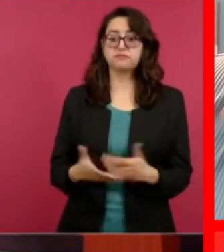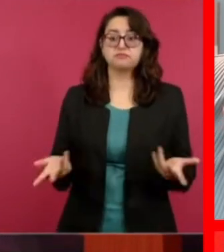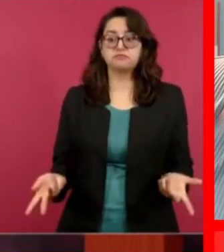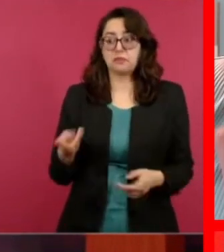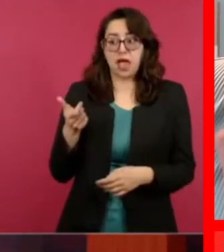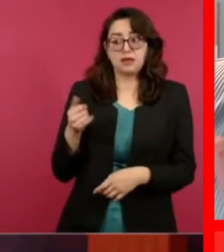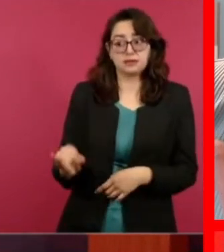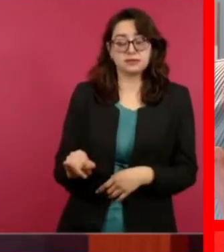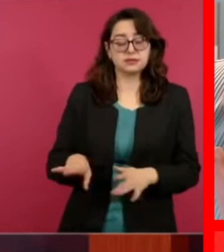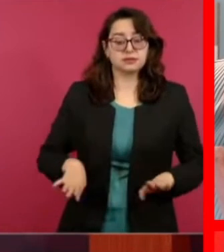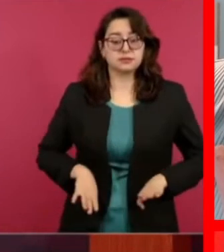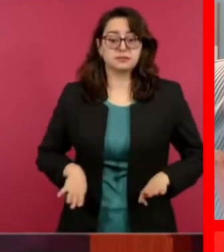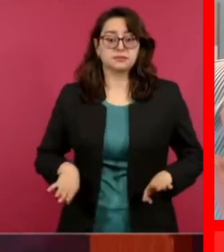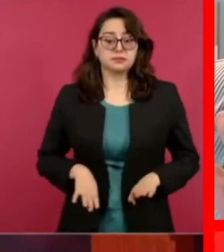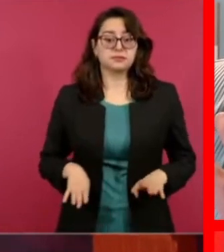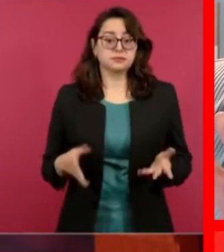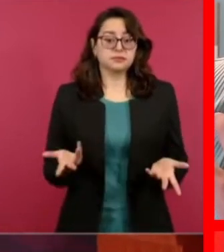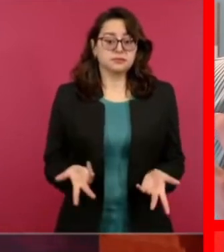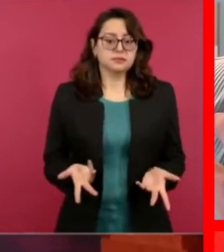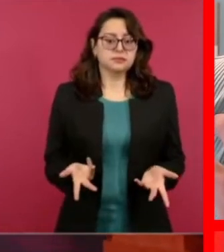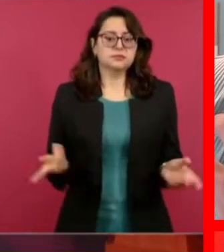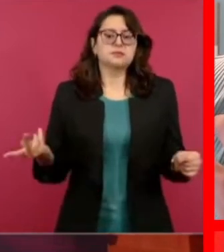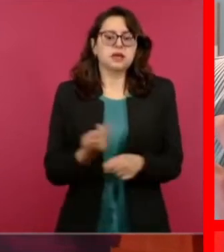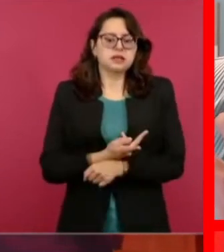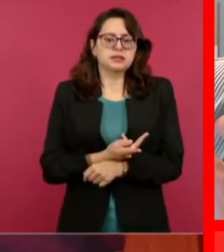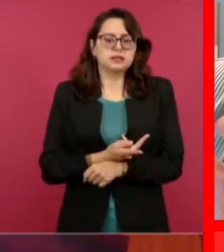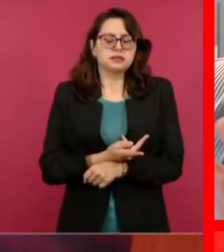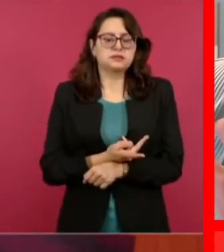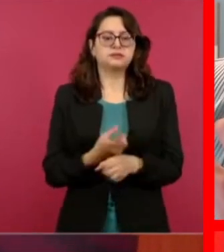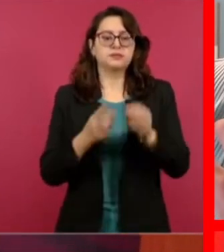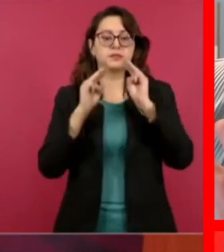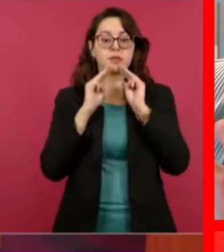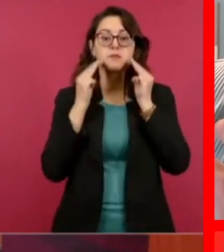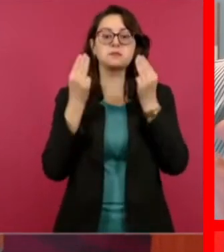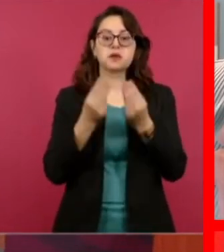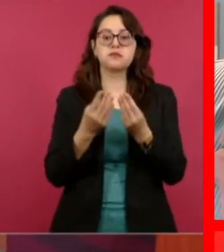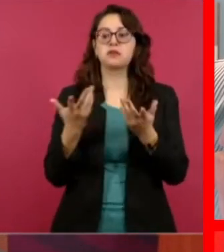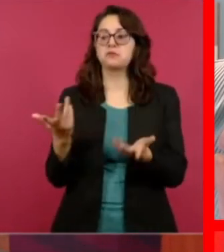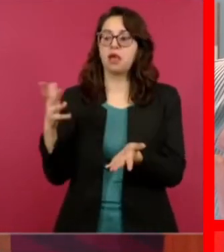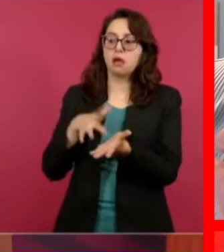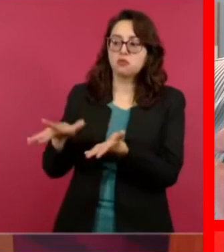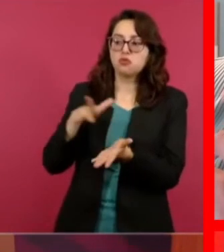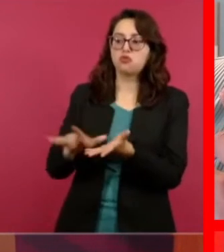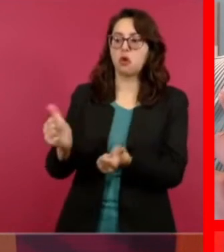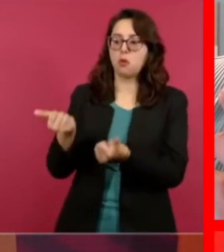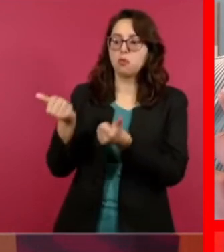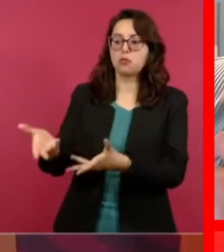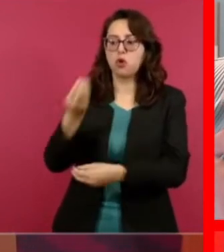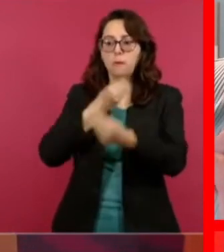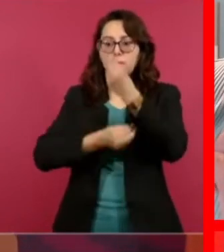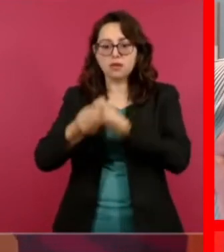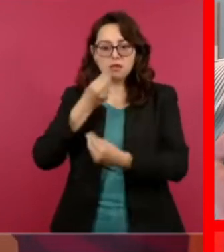les entrean despensas o